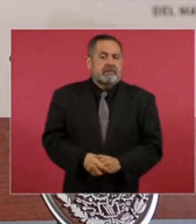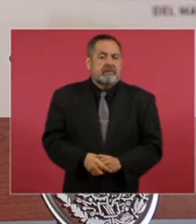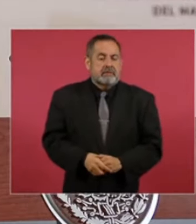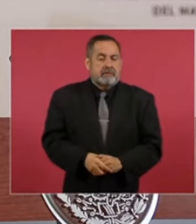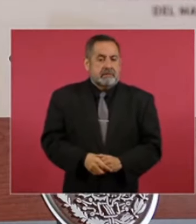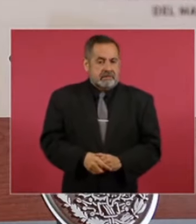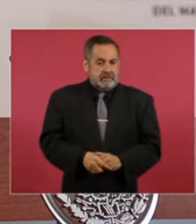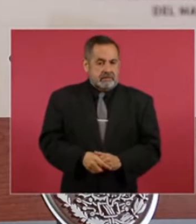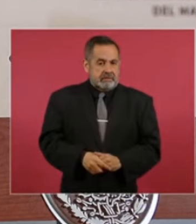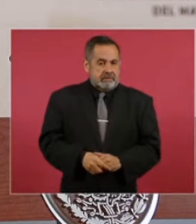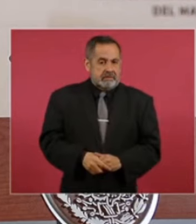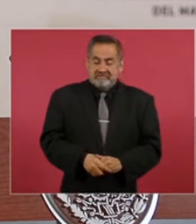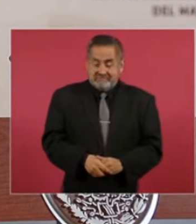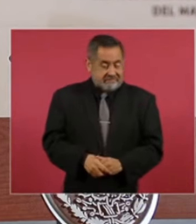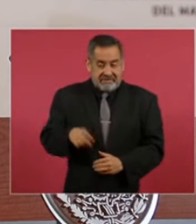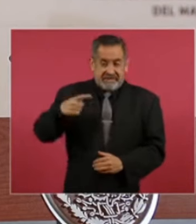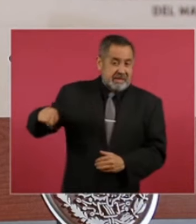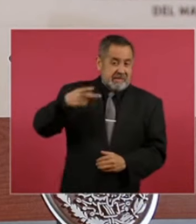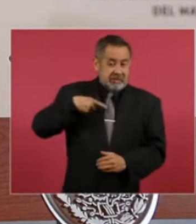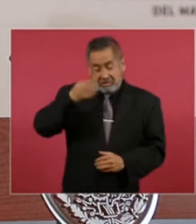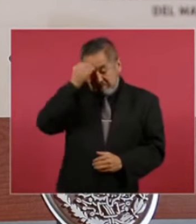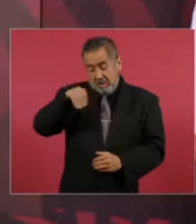pues fíjense que no se le olvidó a la gente